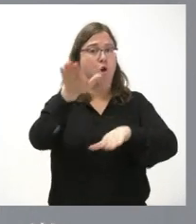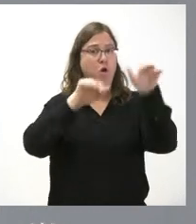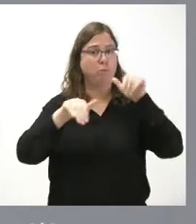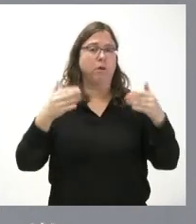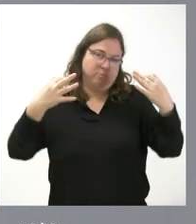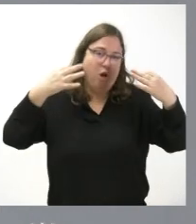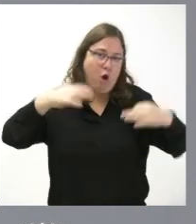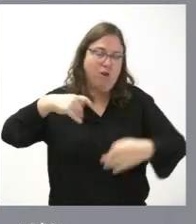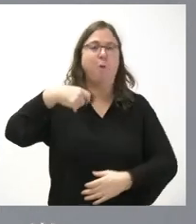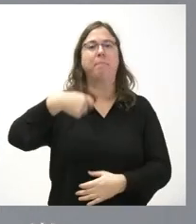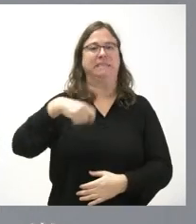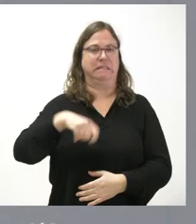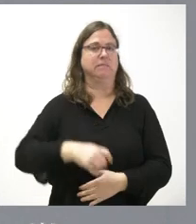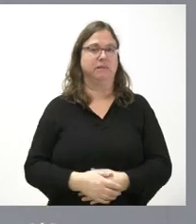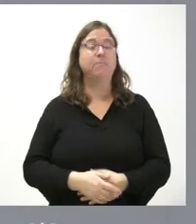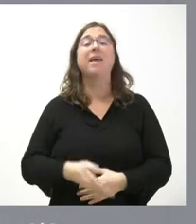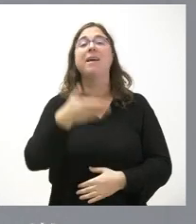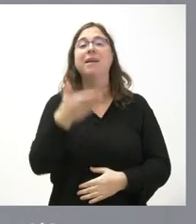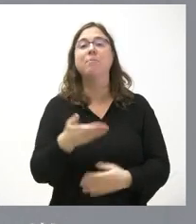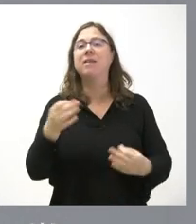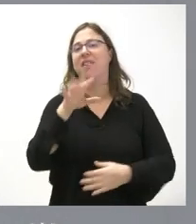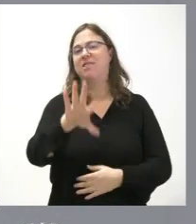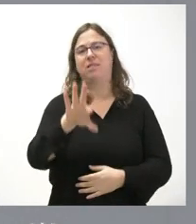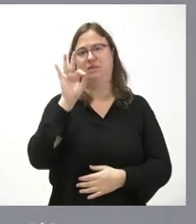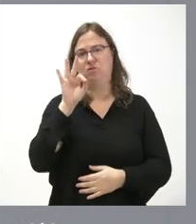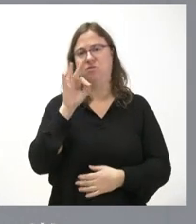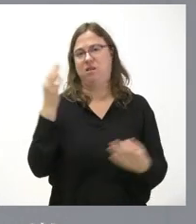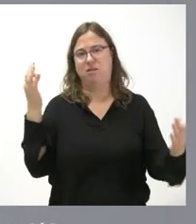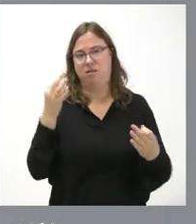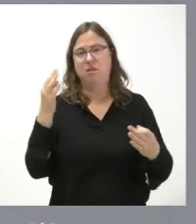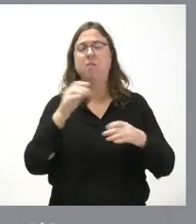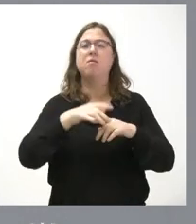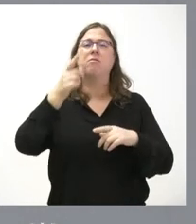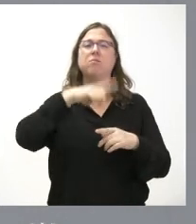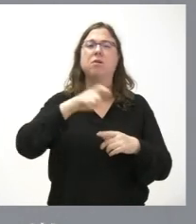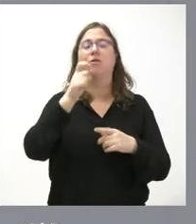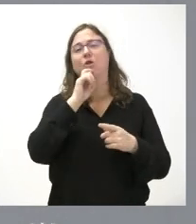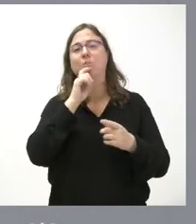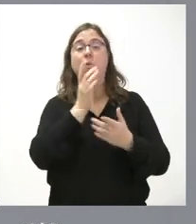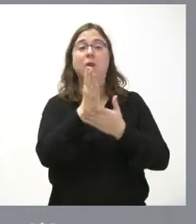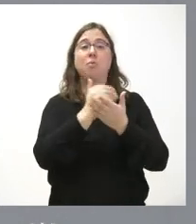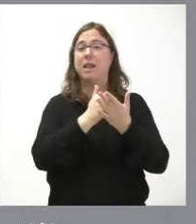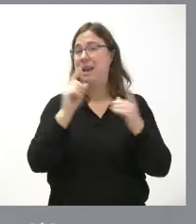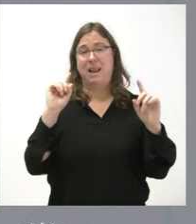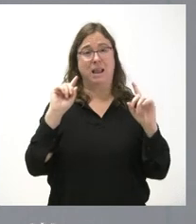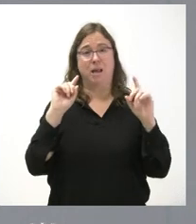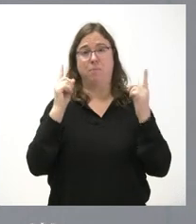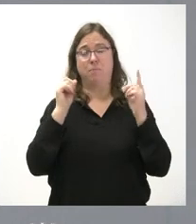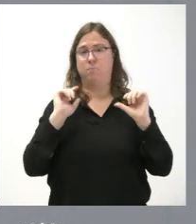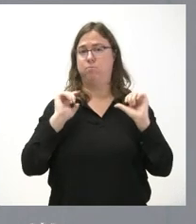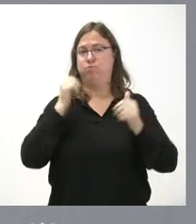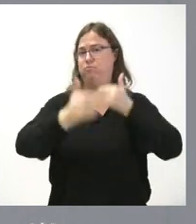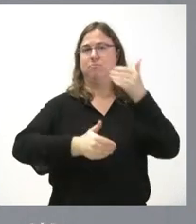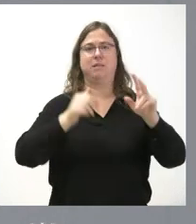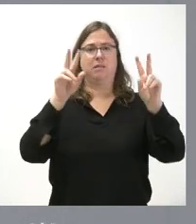y León. Lo importante es lo que se decidió y lo que se decidió era muy importante porque nos anticipábamos fuimos la primera comunidad autónoma de España en tomar iniciativa en este